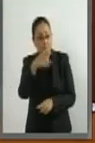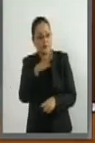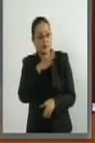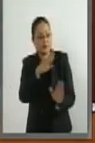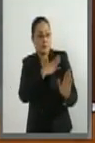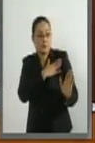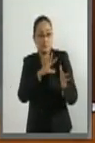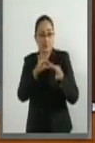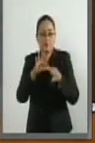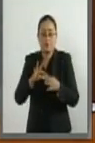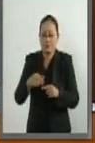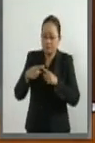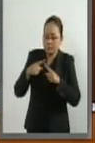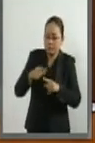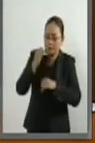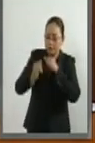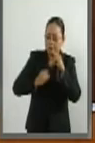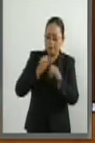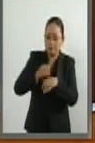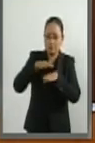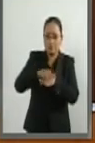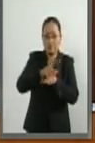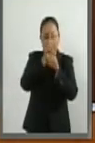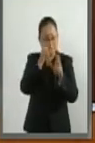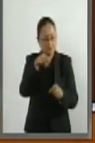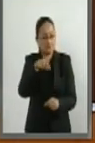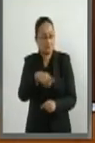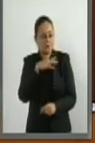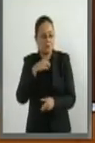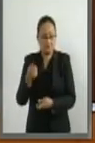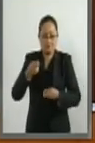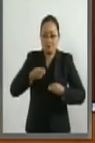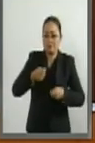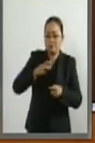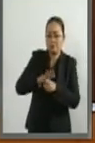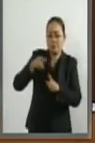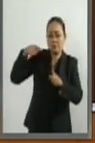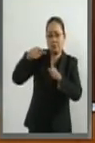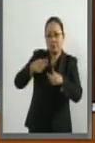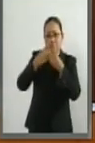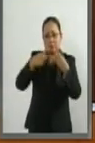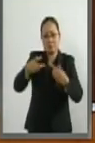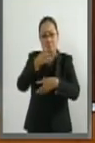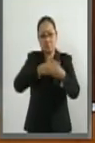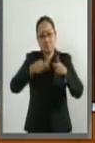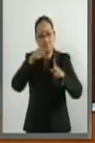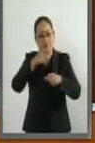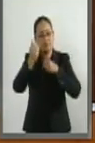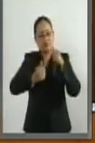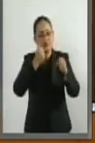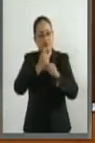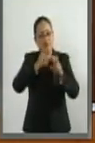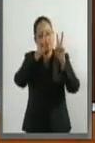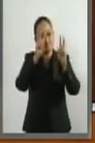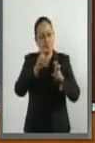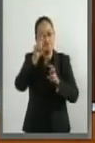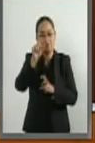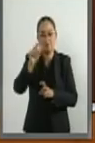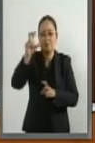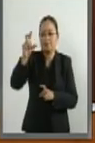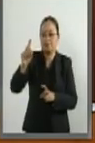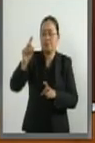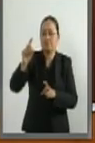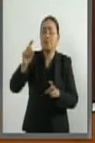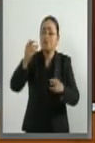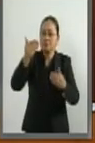compromisos internacionales en la materia, al haber adoptado los Objetivos de Desarrollo Sostenible de la Agenda 2030 y